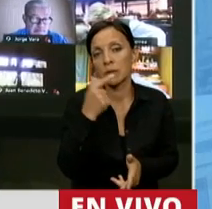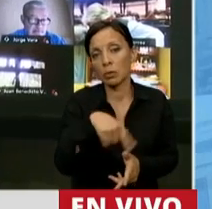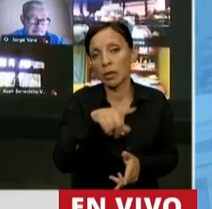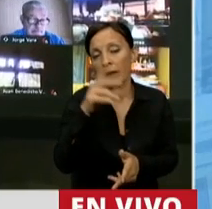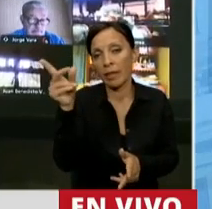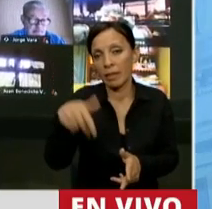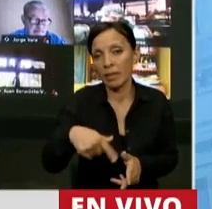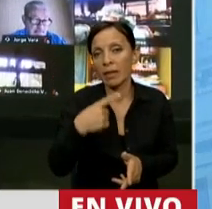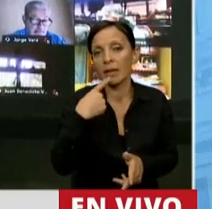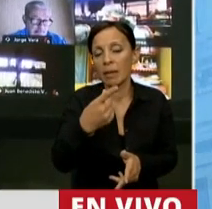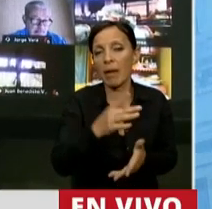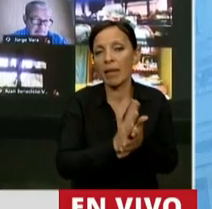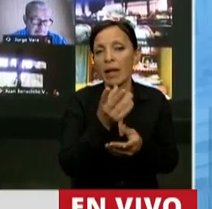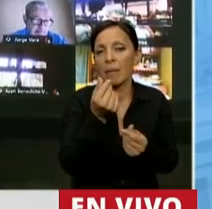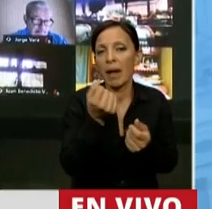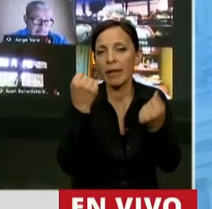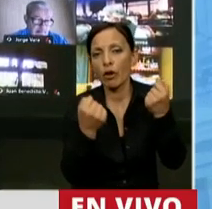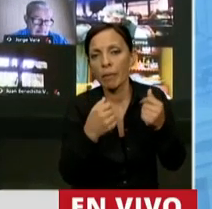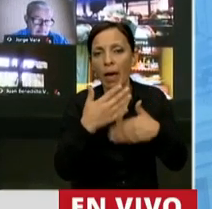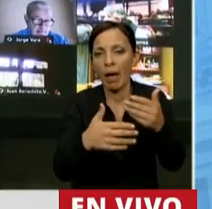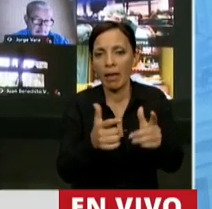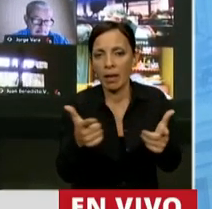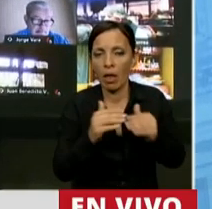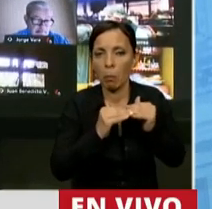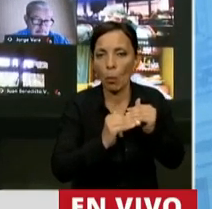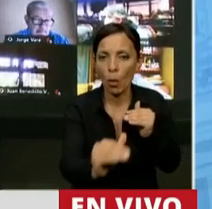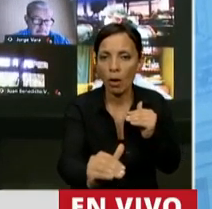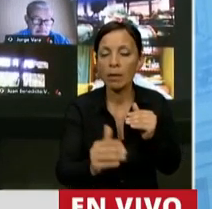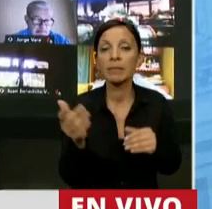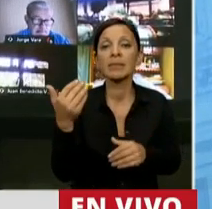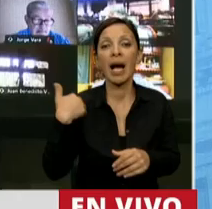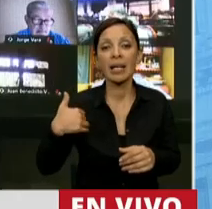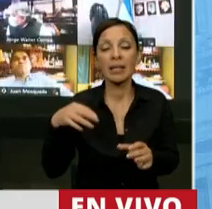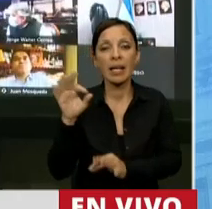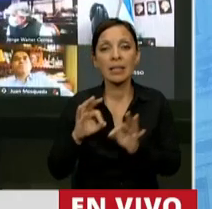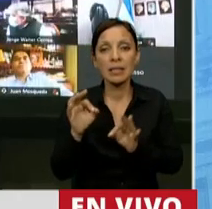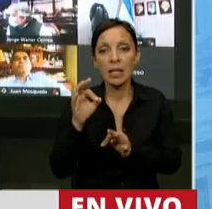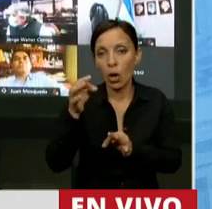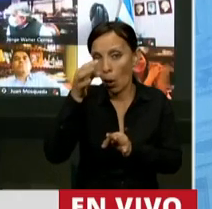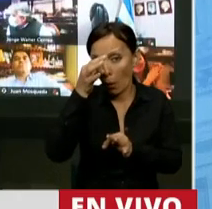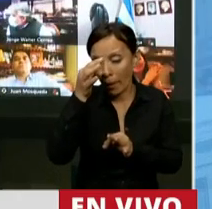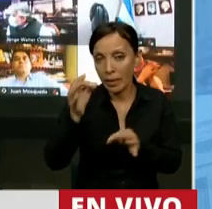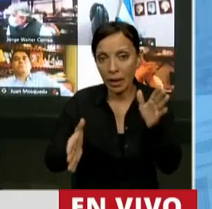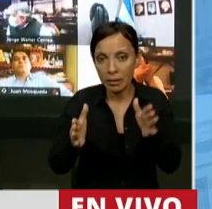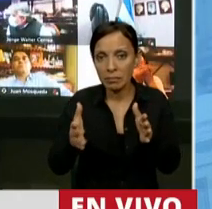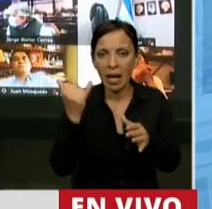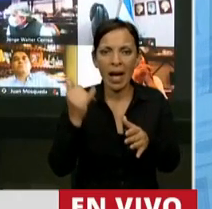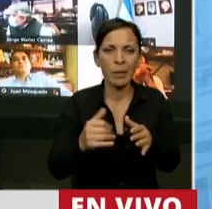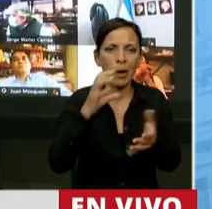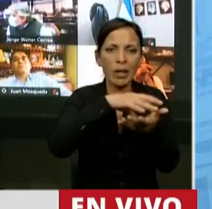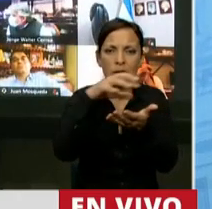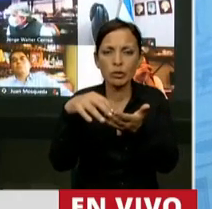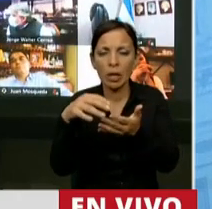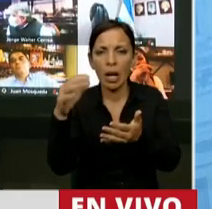secesión acá, la Argentina del siglo XX es un catálogo de problemas, inestabilidad institucional,